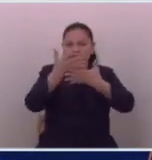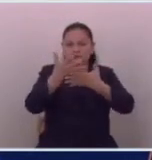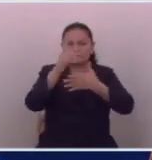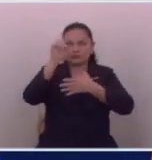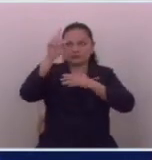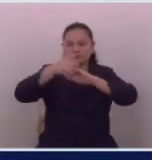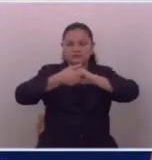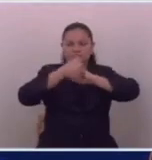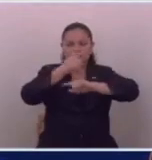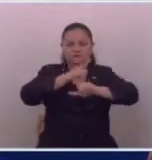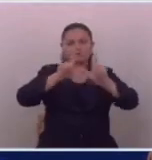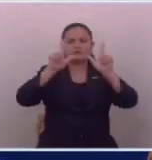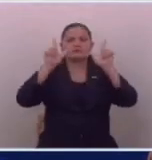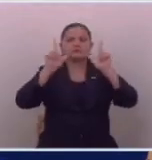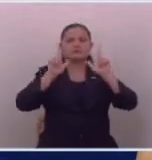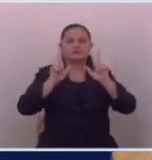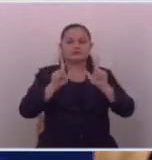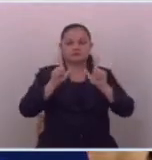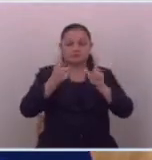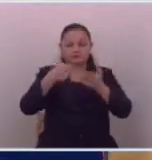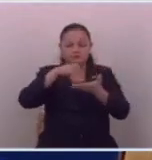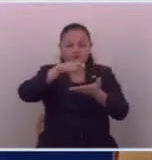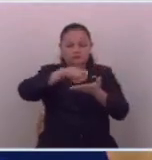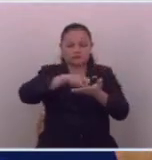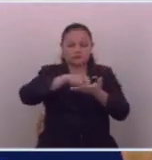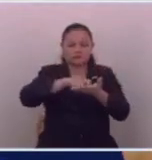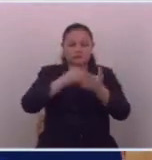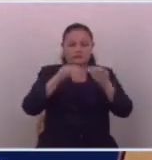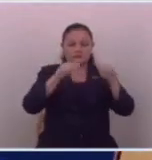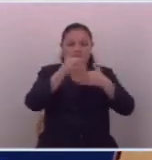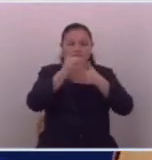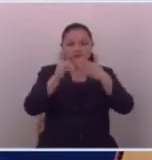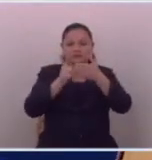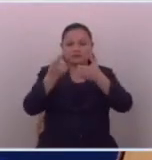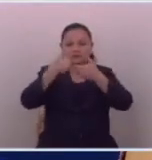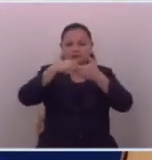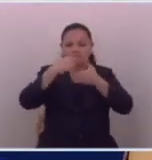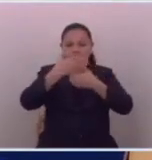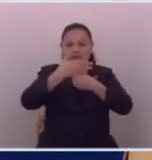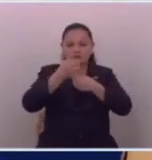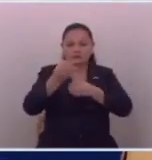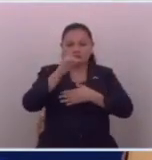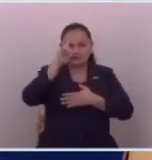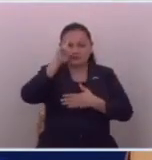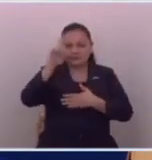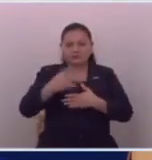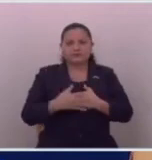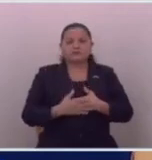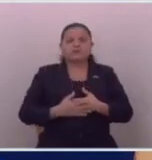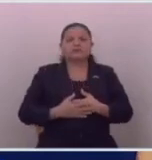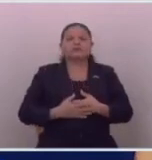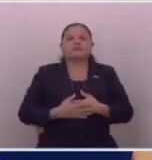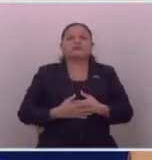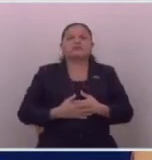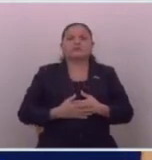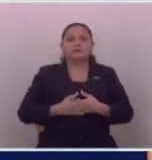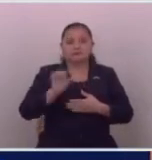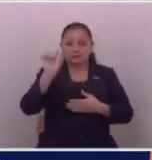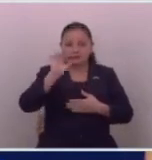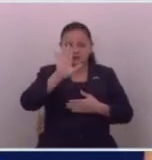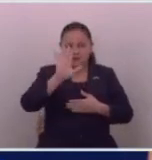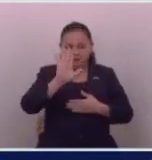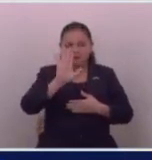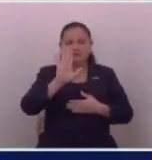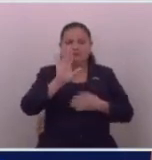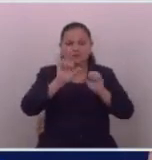Dios, Unión, Libertad y consigna la firma de varios diputados del Grupo Parlamentario Nuevas Ideas. Presidente,